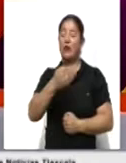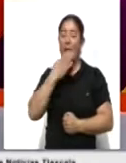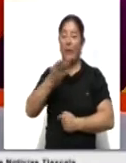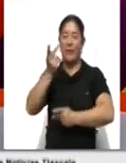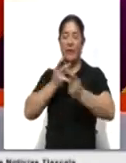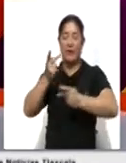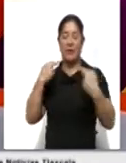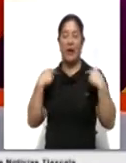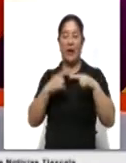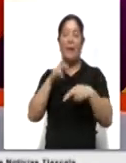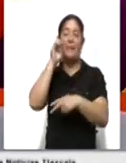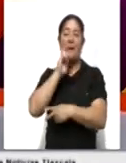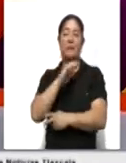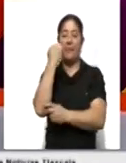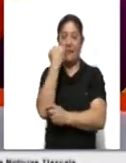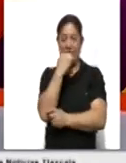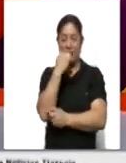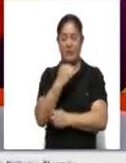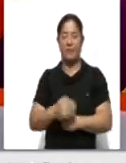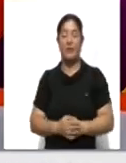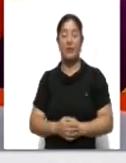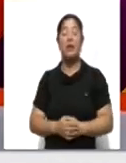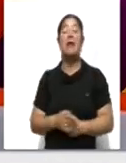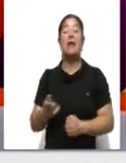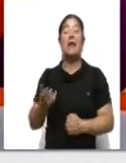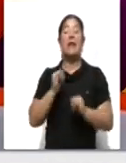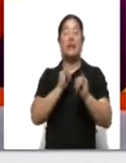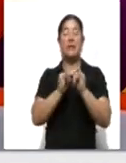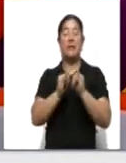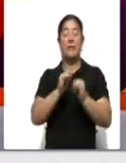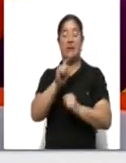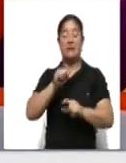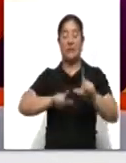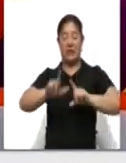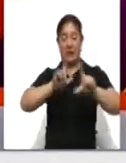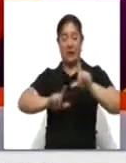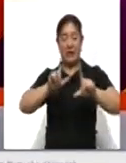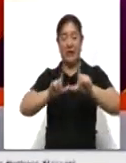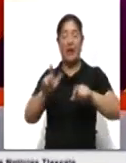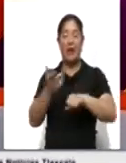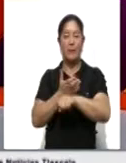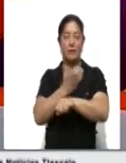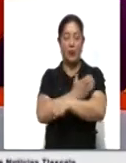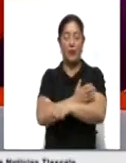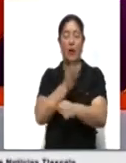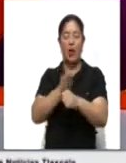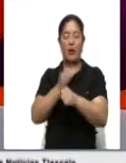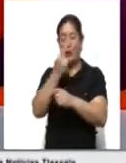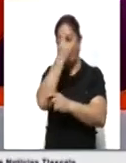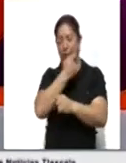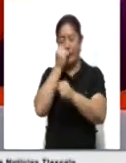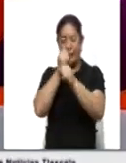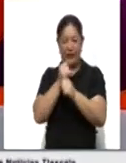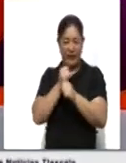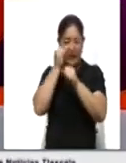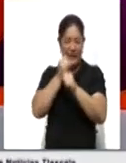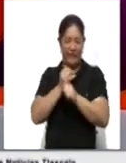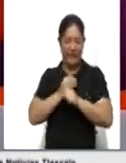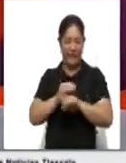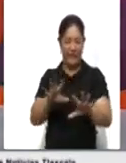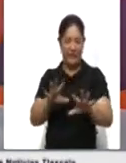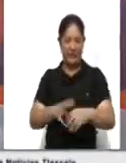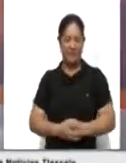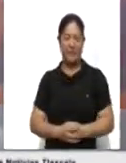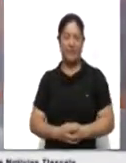bienvenida a la maestra Miroslava Amador. Ella es intérprete en lengua de señas mexicana y nos acompañará a lo largo de este espacio informativo.